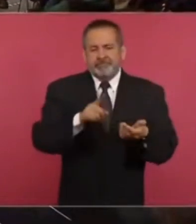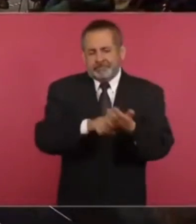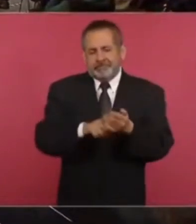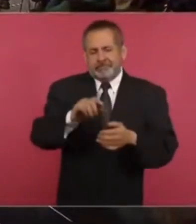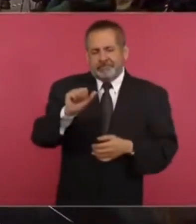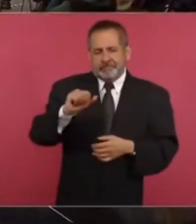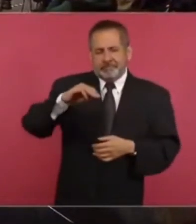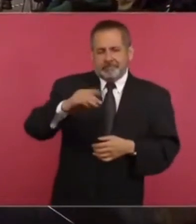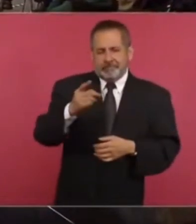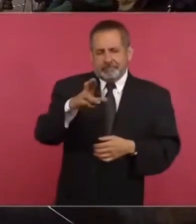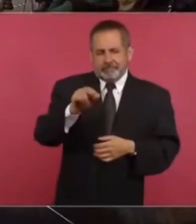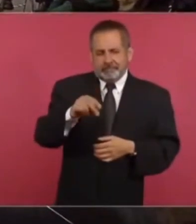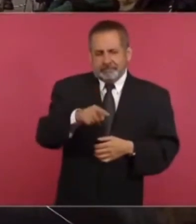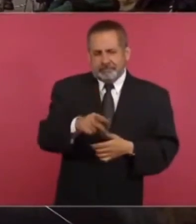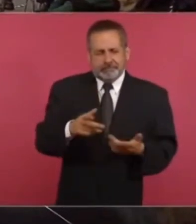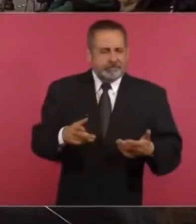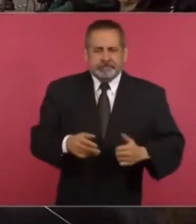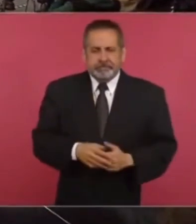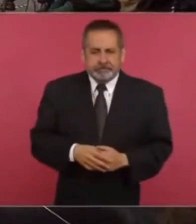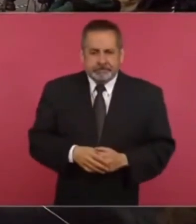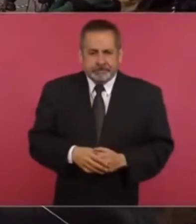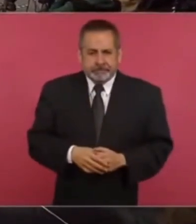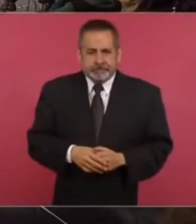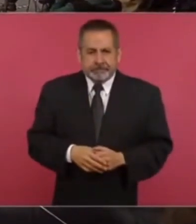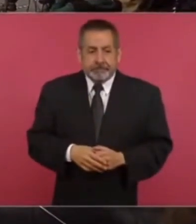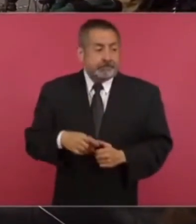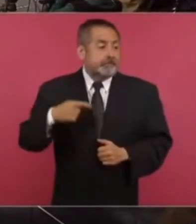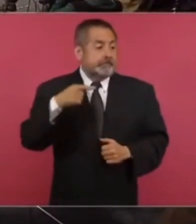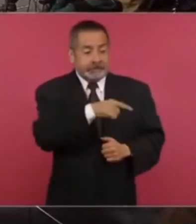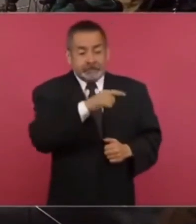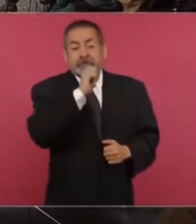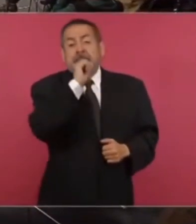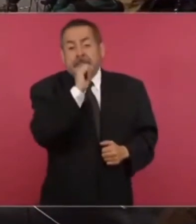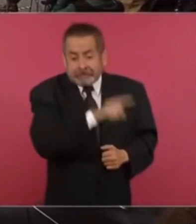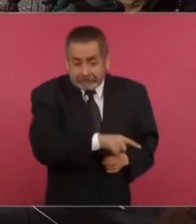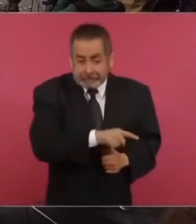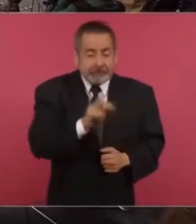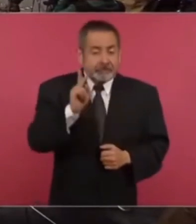y entonces el Poder Judicial